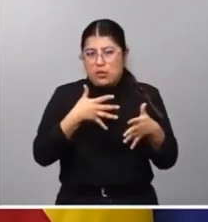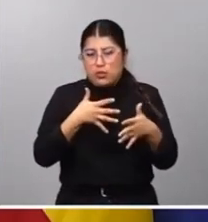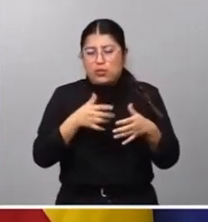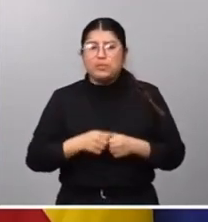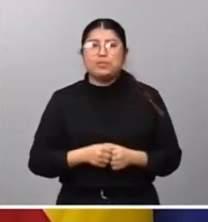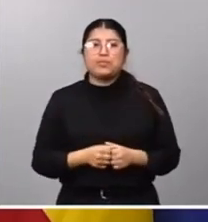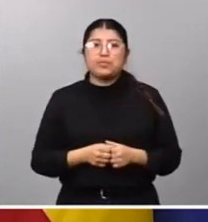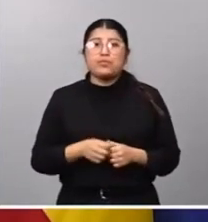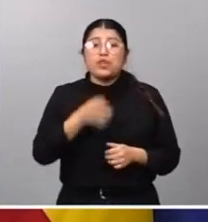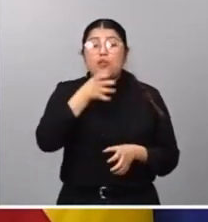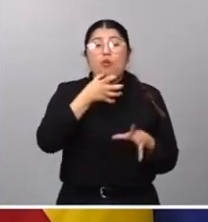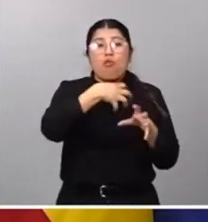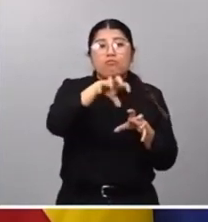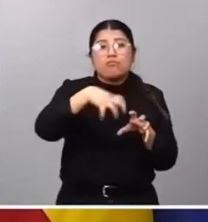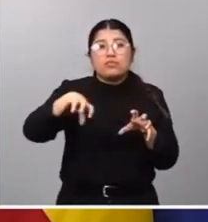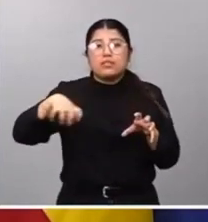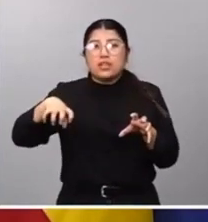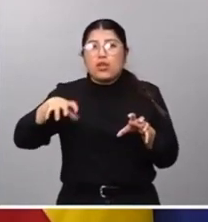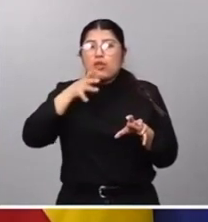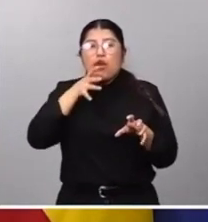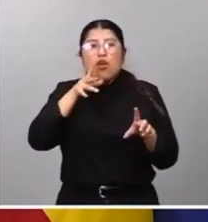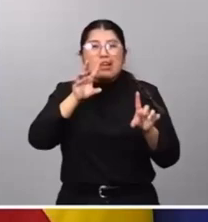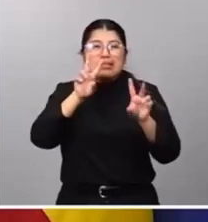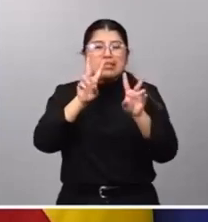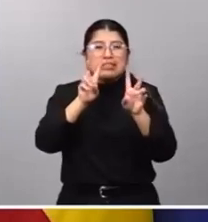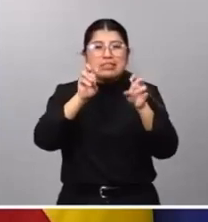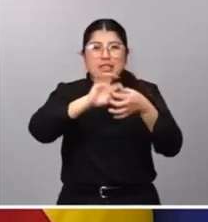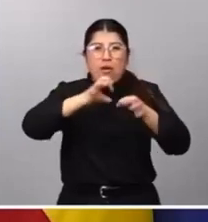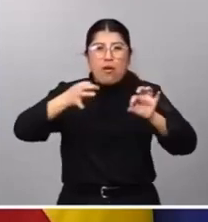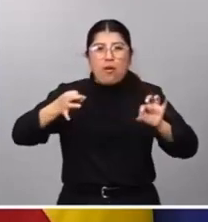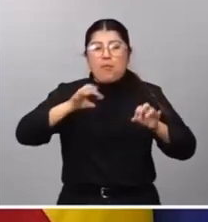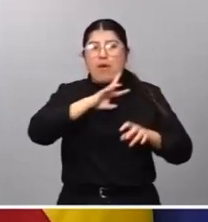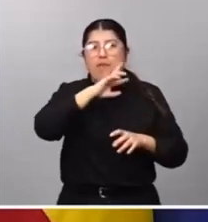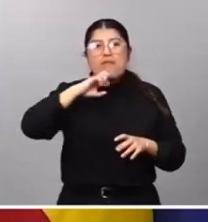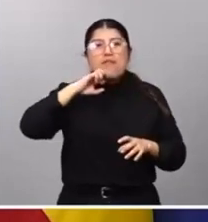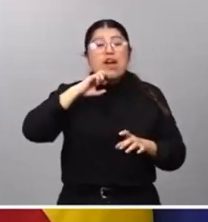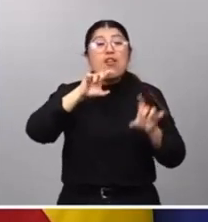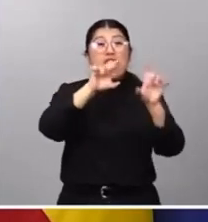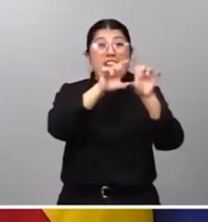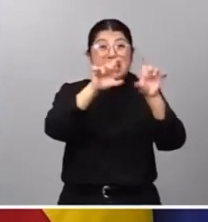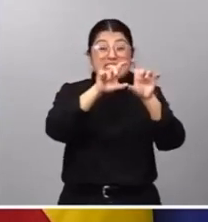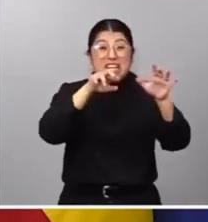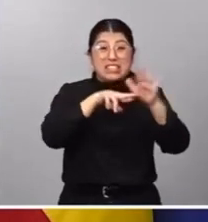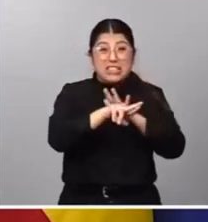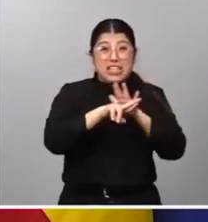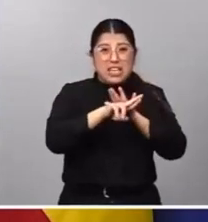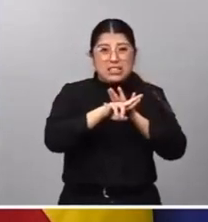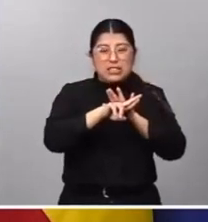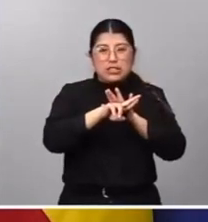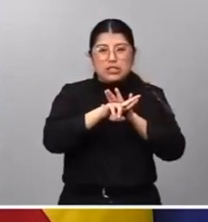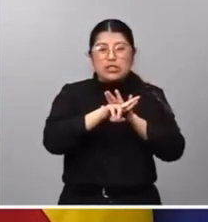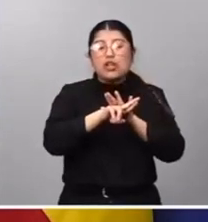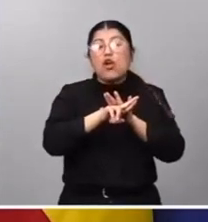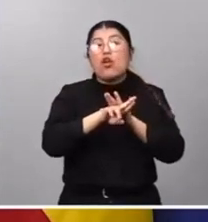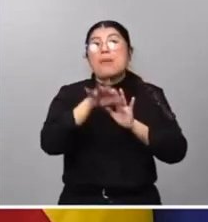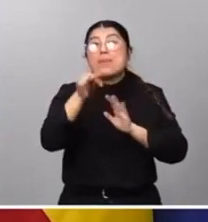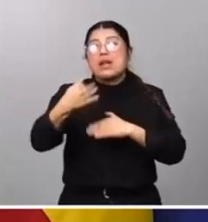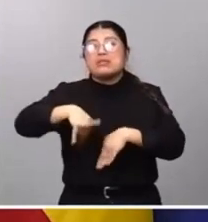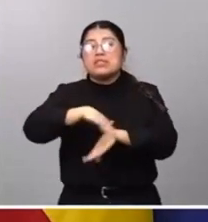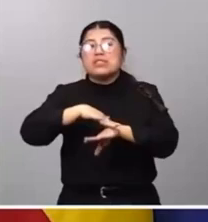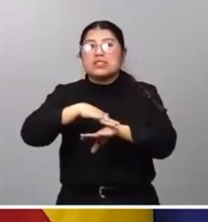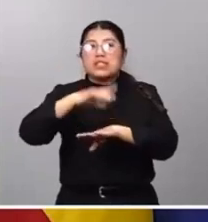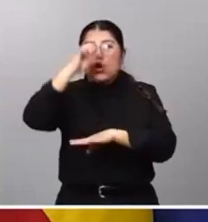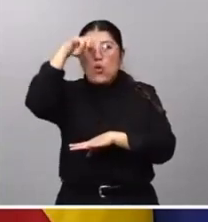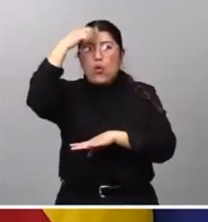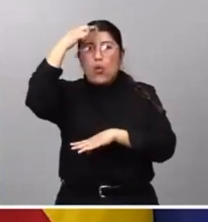para una distribución justa en toda la cadena de valor. esto se hace a través de unas entidades de gestión que supervisa el Ministerio de Cultura. Esta estructura